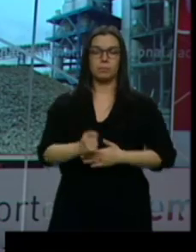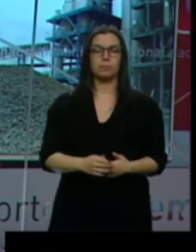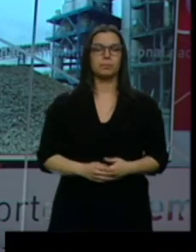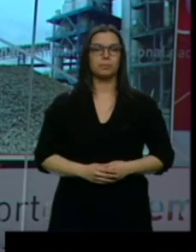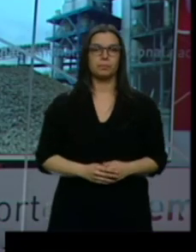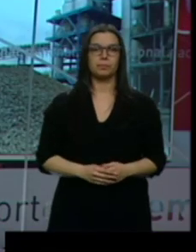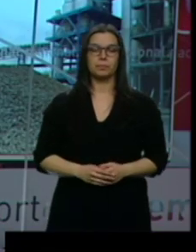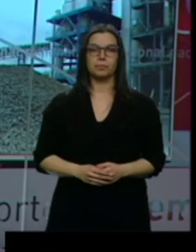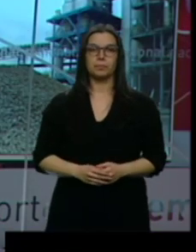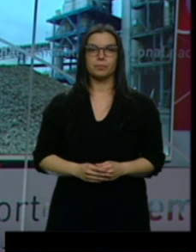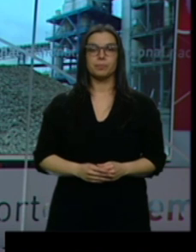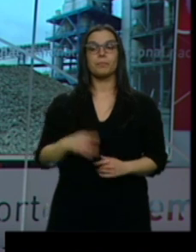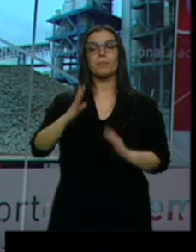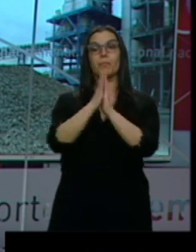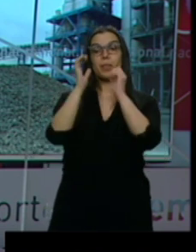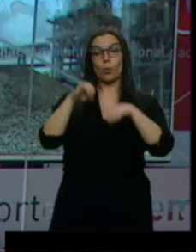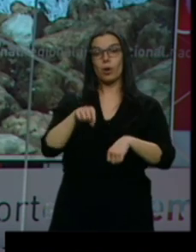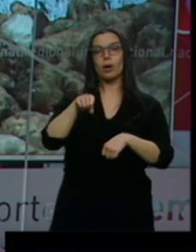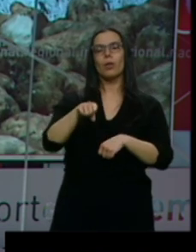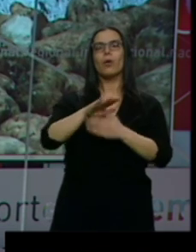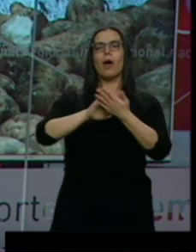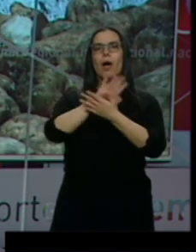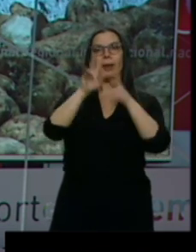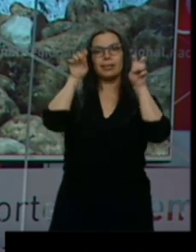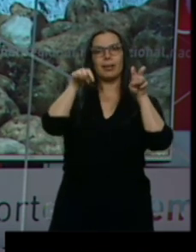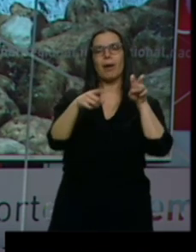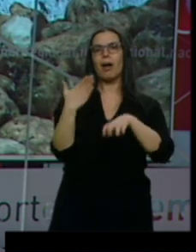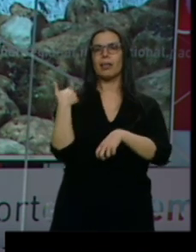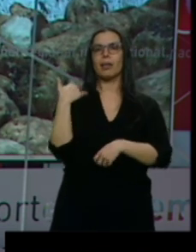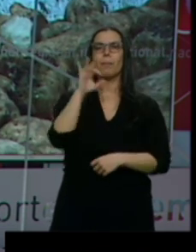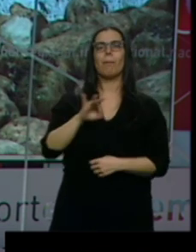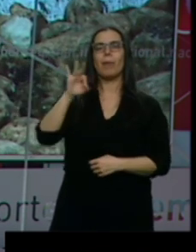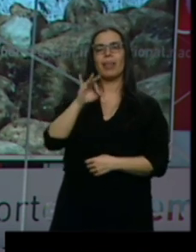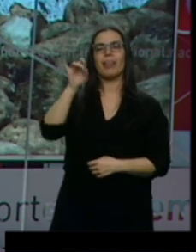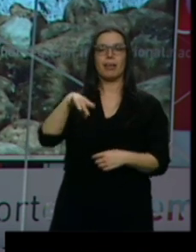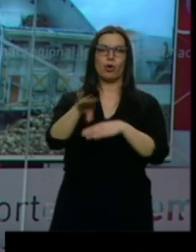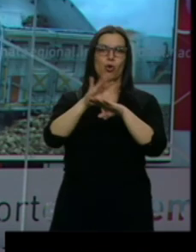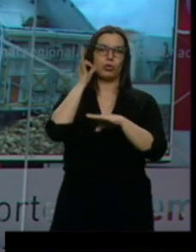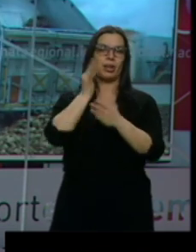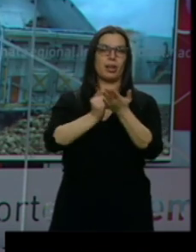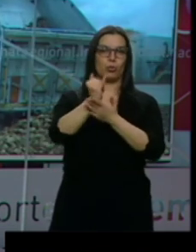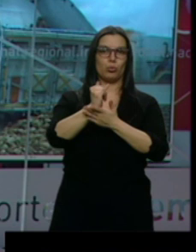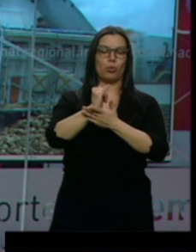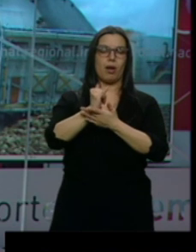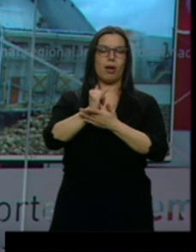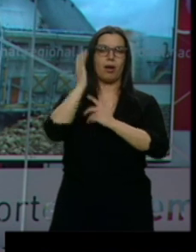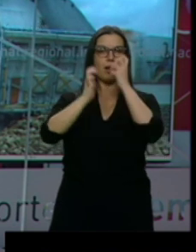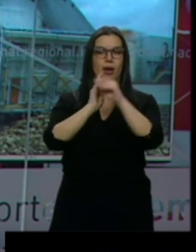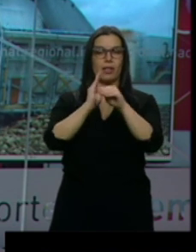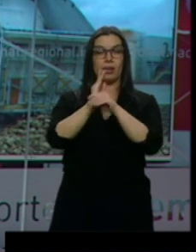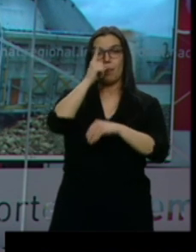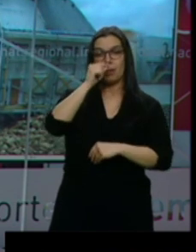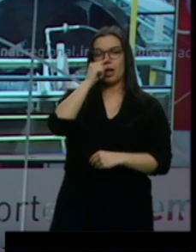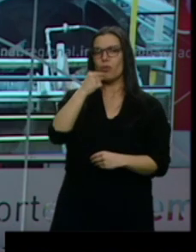A ese acuerdo se refirió ayer en Palencia la consejera de Agricultura y Ganadería. Milagros Marcos lo considera muy positivo. Dijo que era un objetivo personal